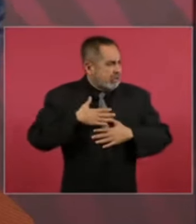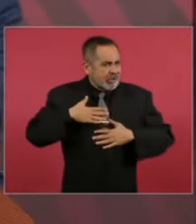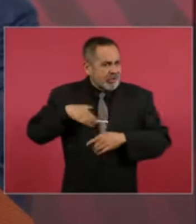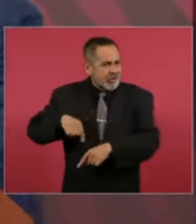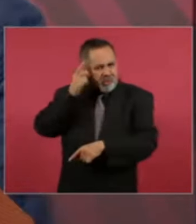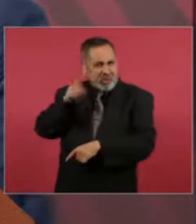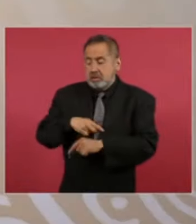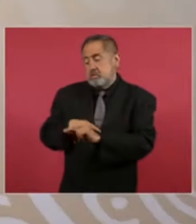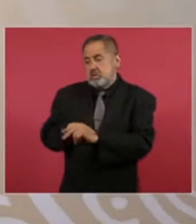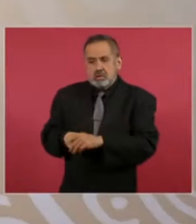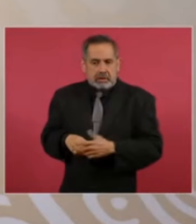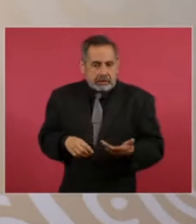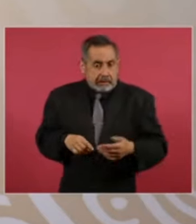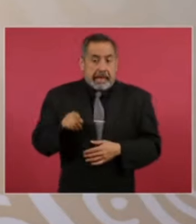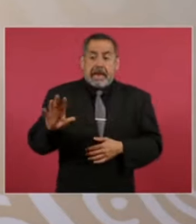trece